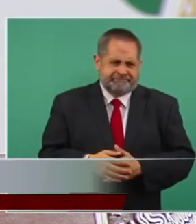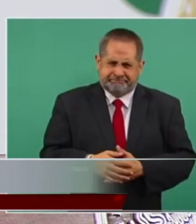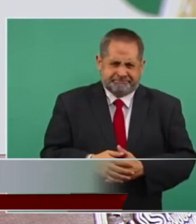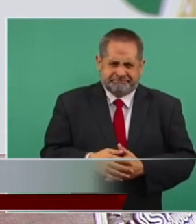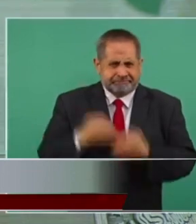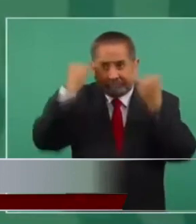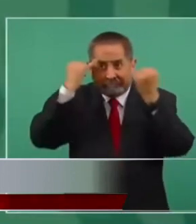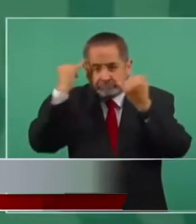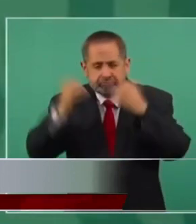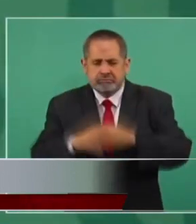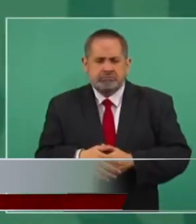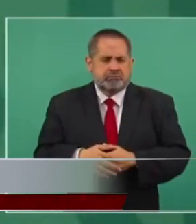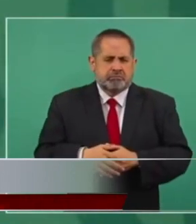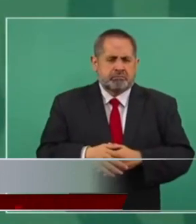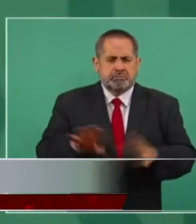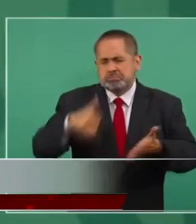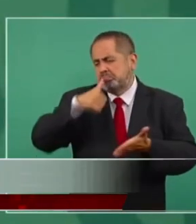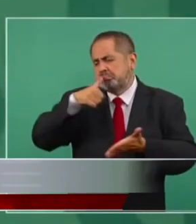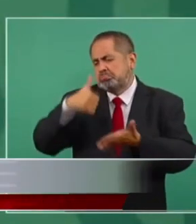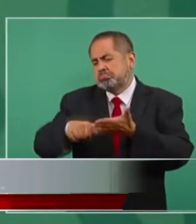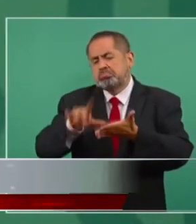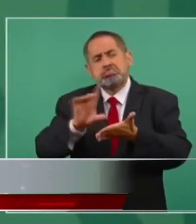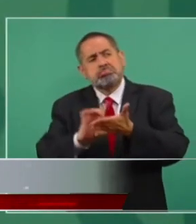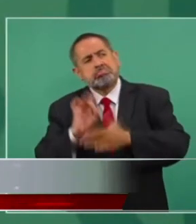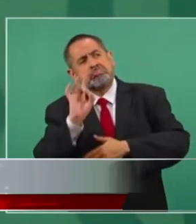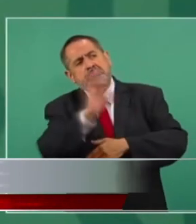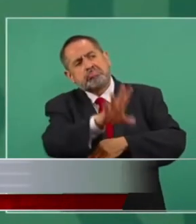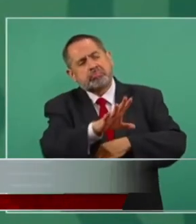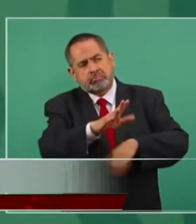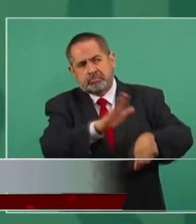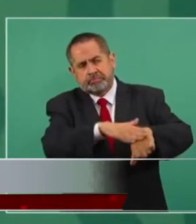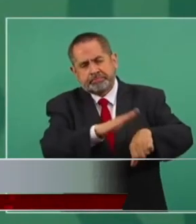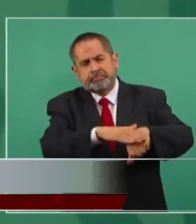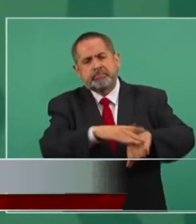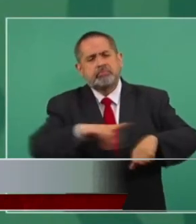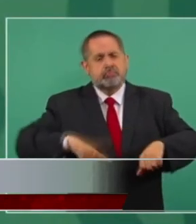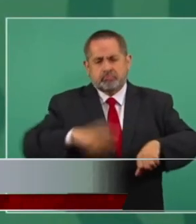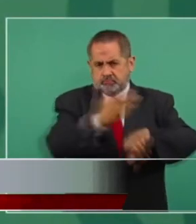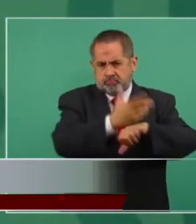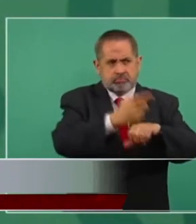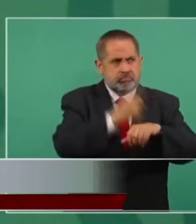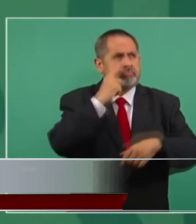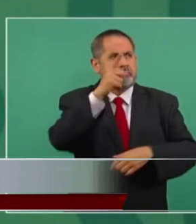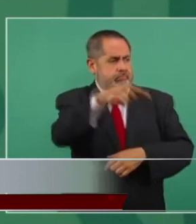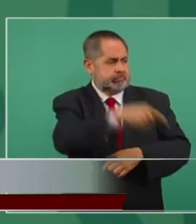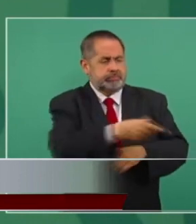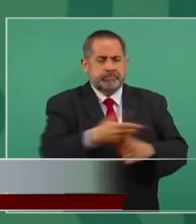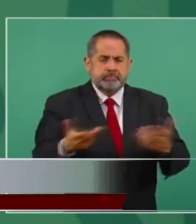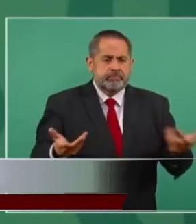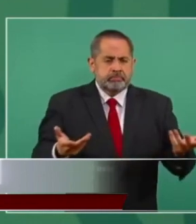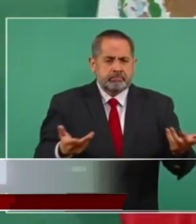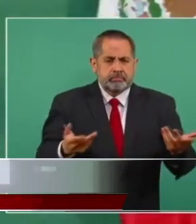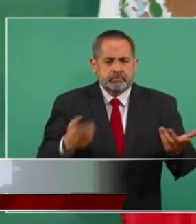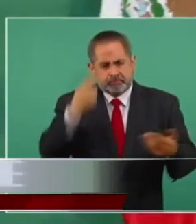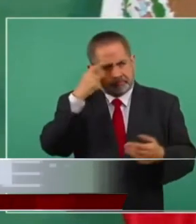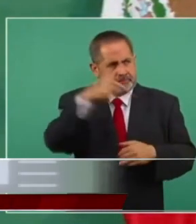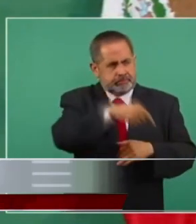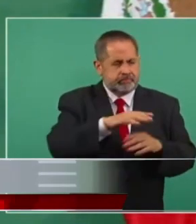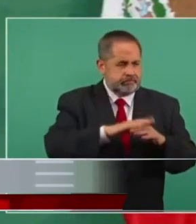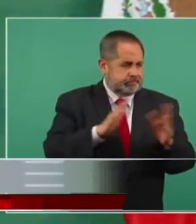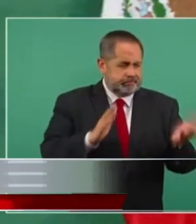nosotros enviamos una nota diplomática al gobierno de Estados Unidos para pedirles